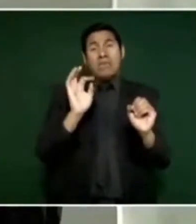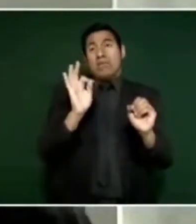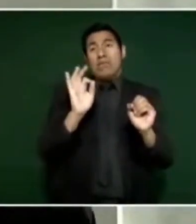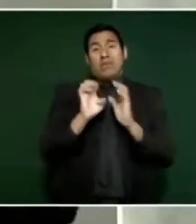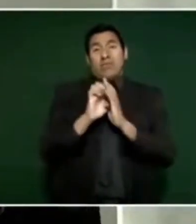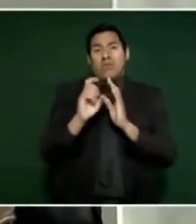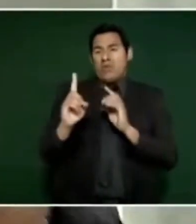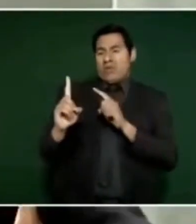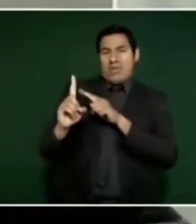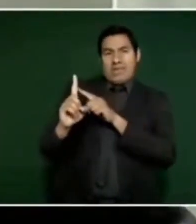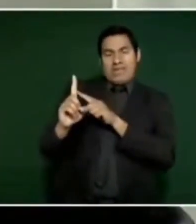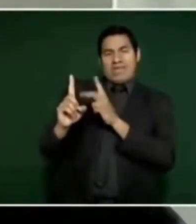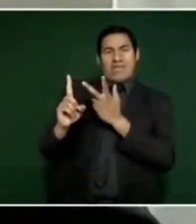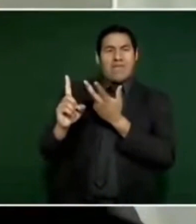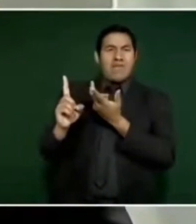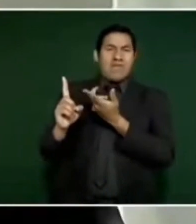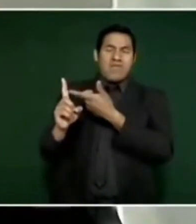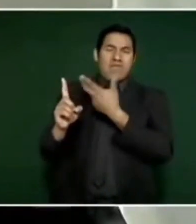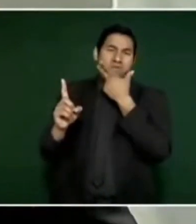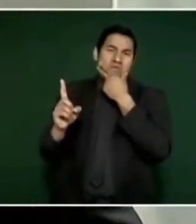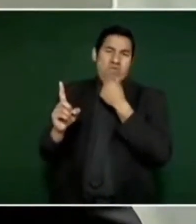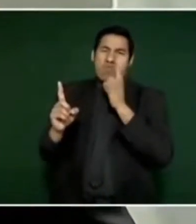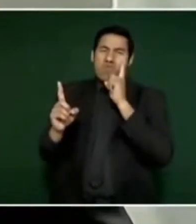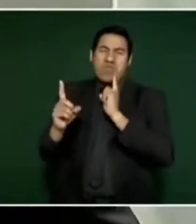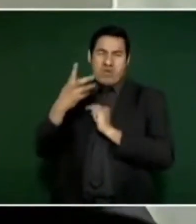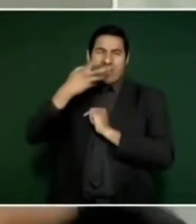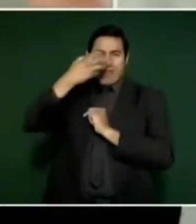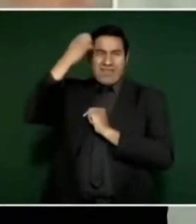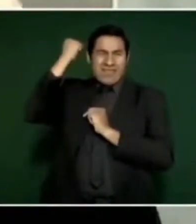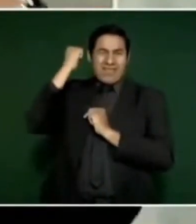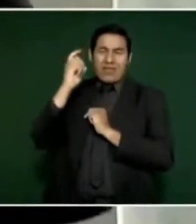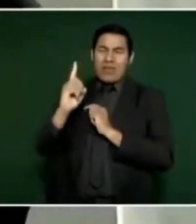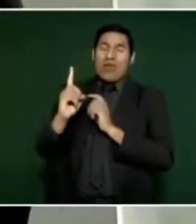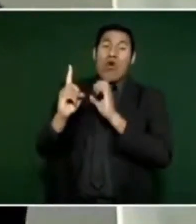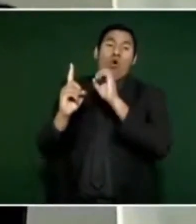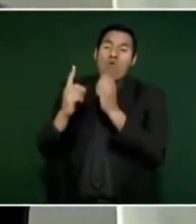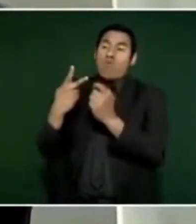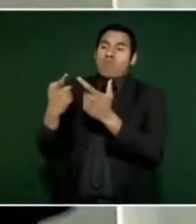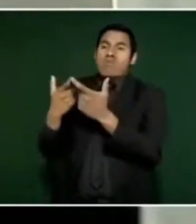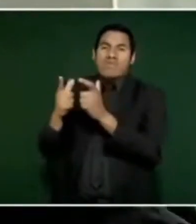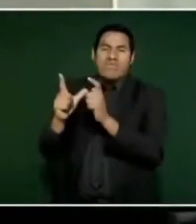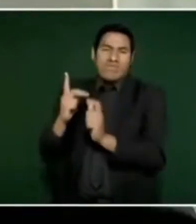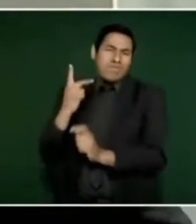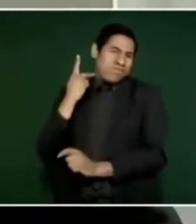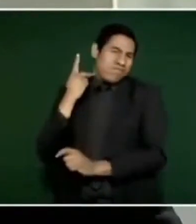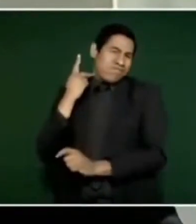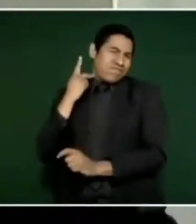postula un candidato o el partido que lo está